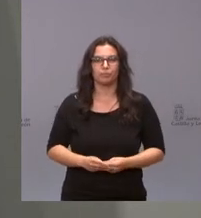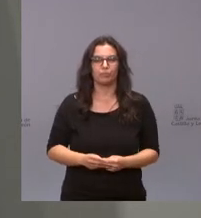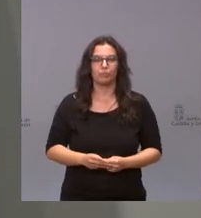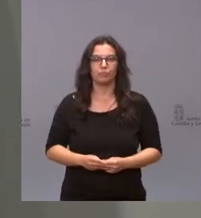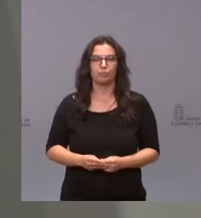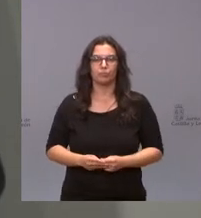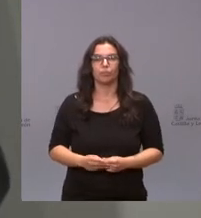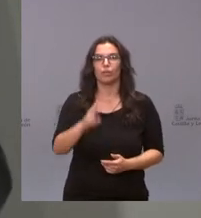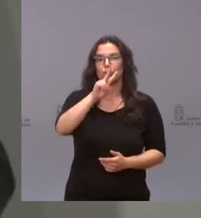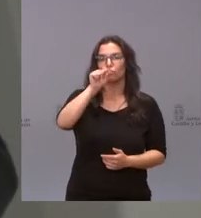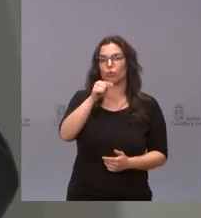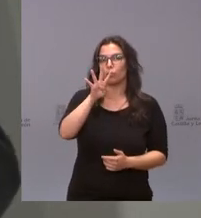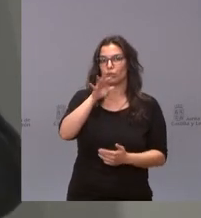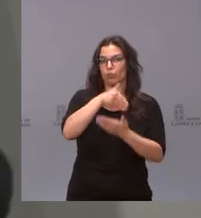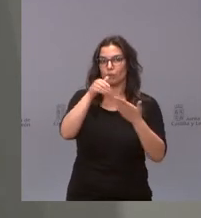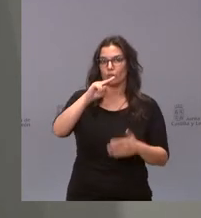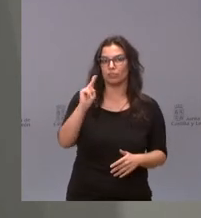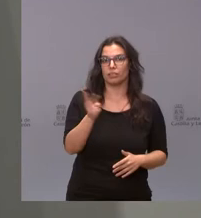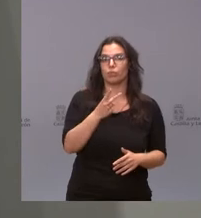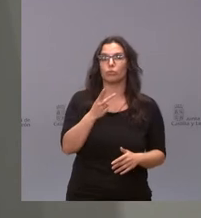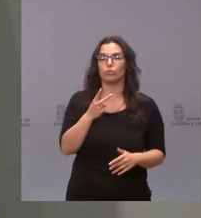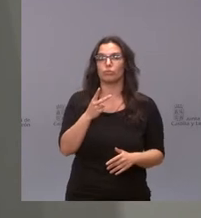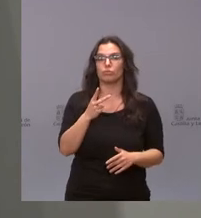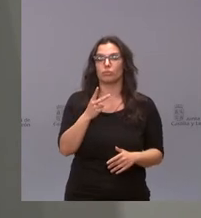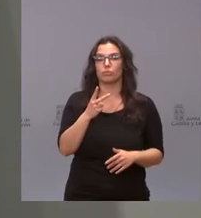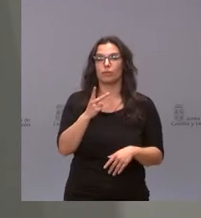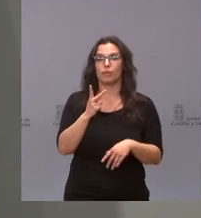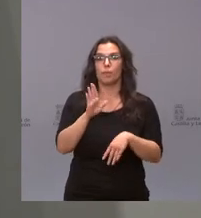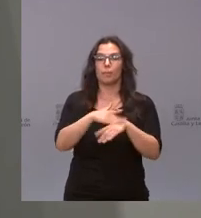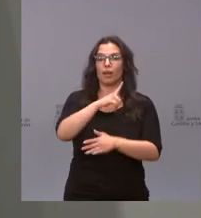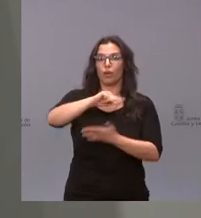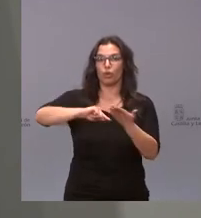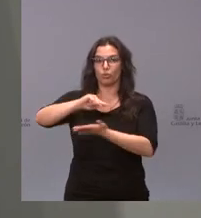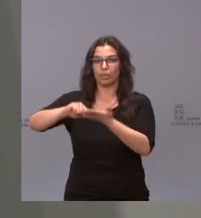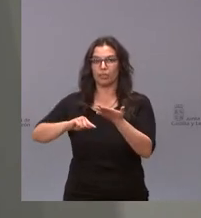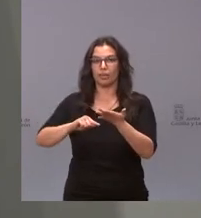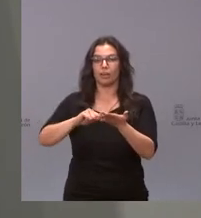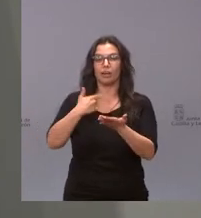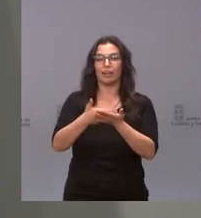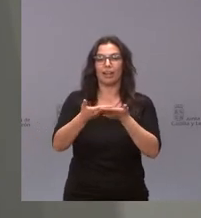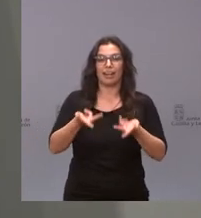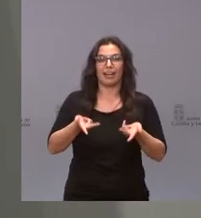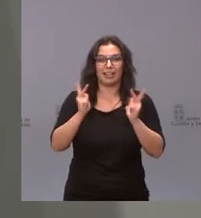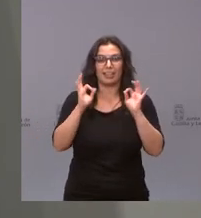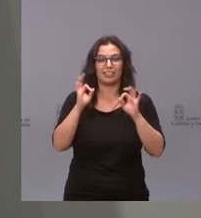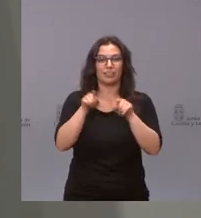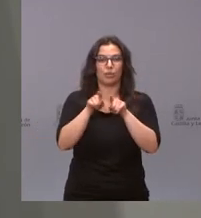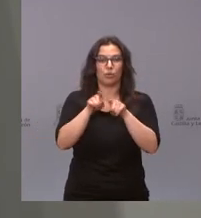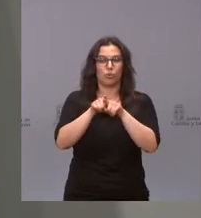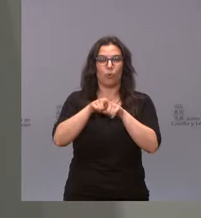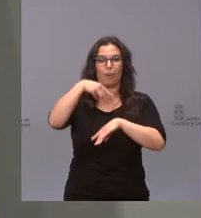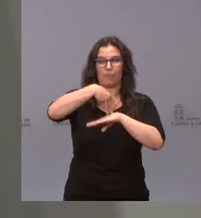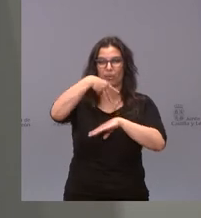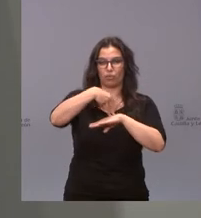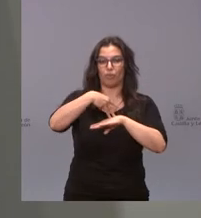2,4 millones de euros para la contratación de licencias de productos de Microsoft destinados a la comunidad